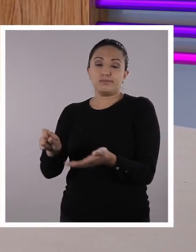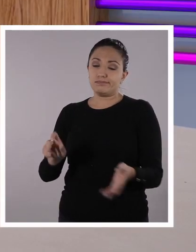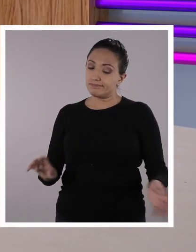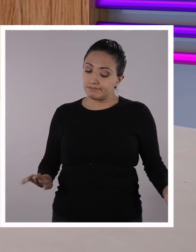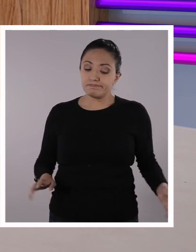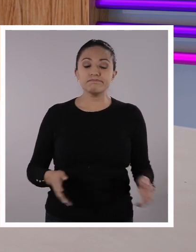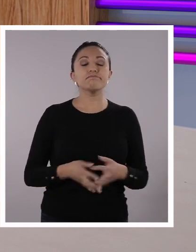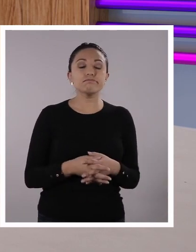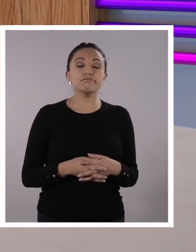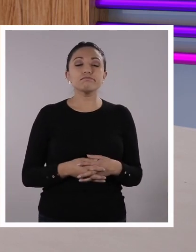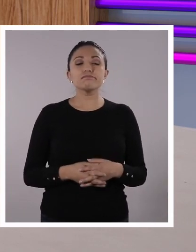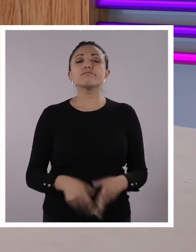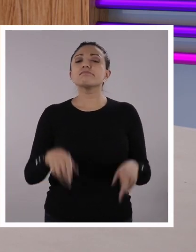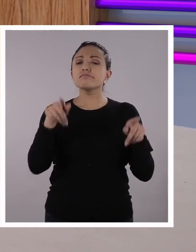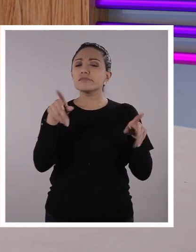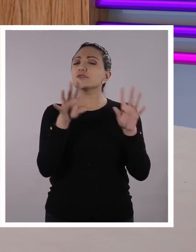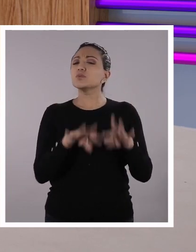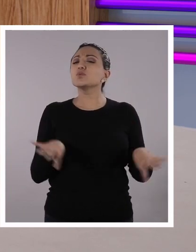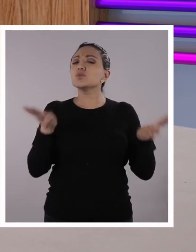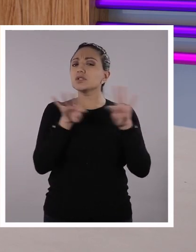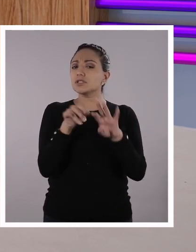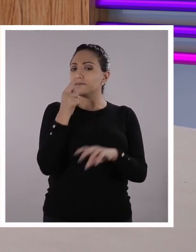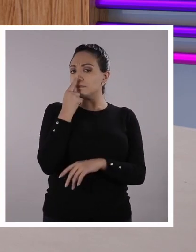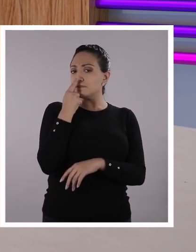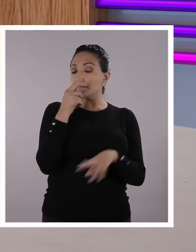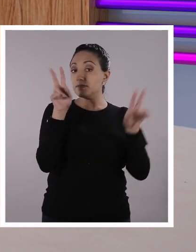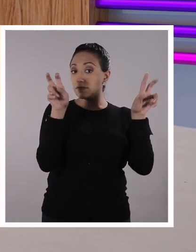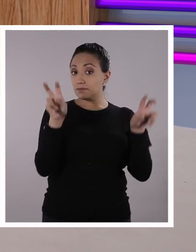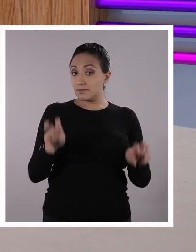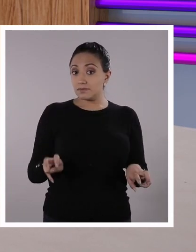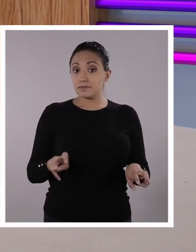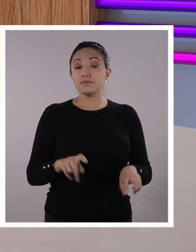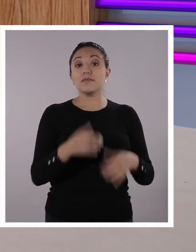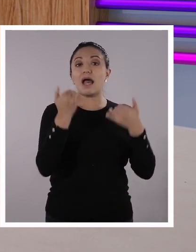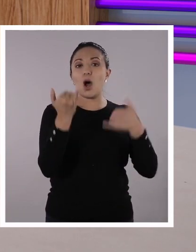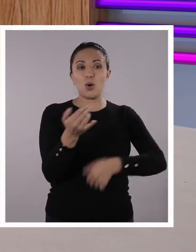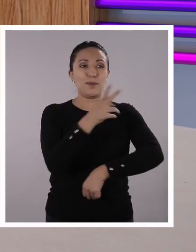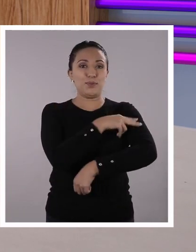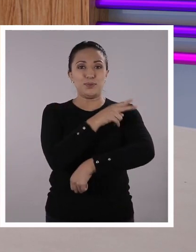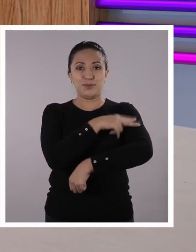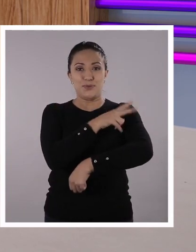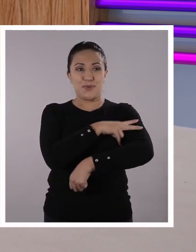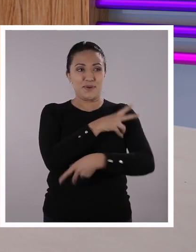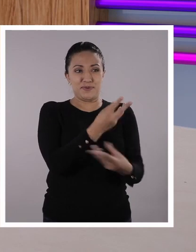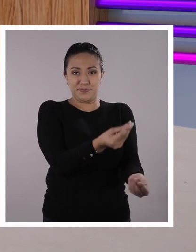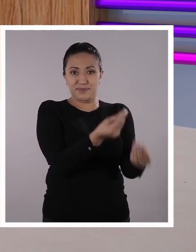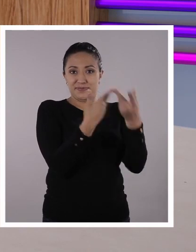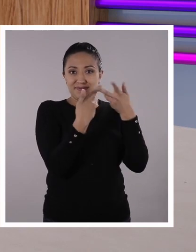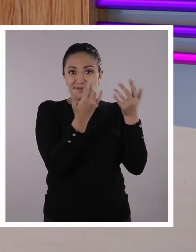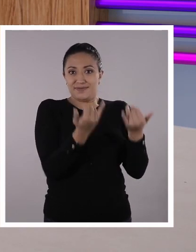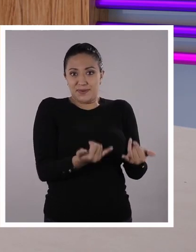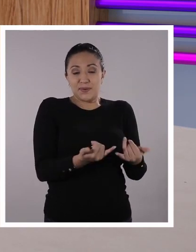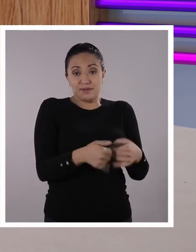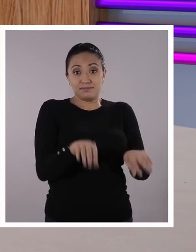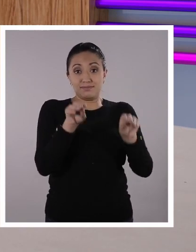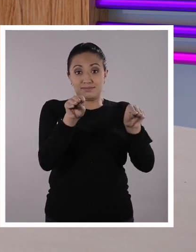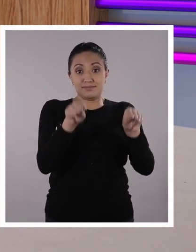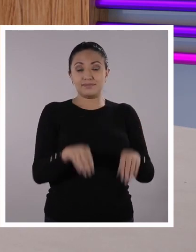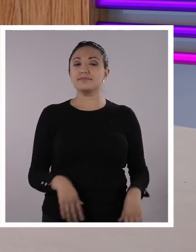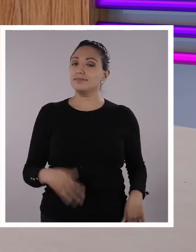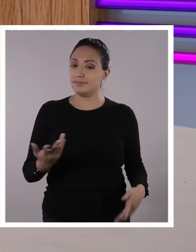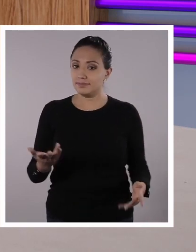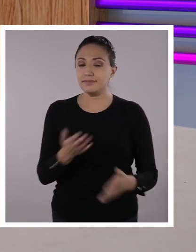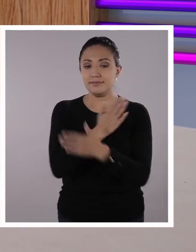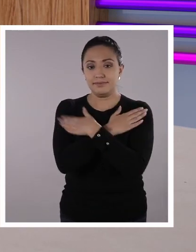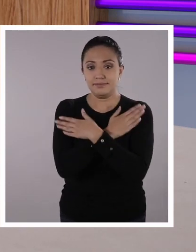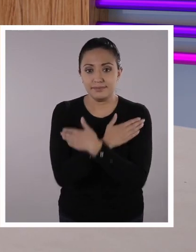Esto y muchas más cosas interesantes acerca de este tema, nos va a contar y nos va a enseñar la profe Gaby el día de hoy. Así que démosle la cordial